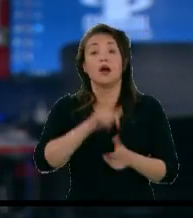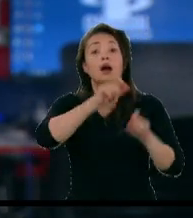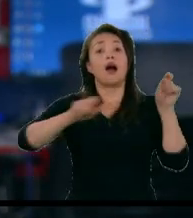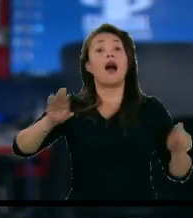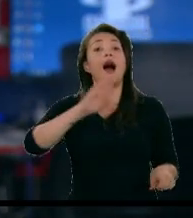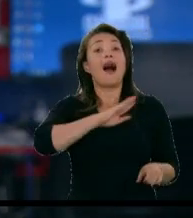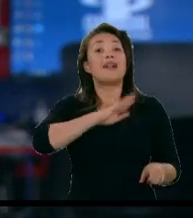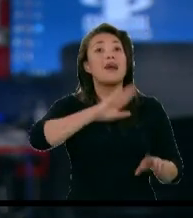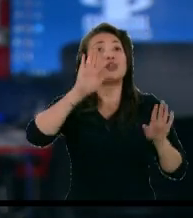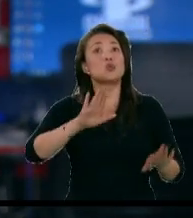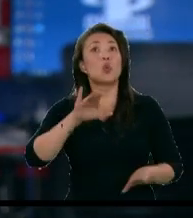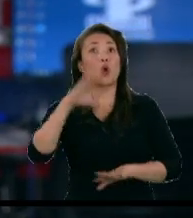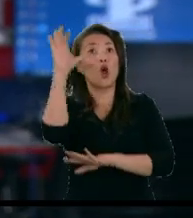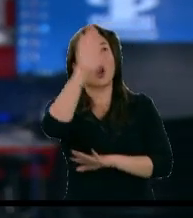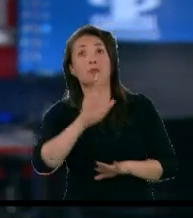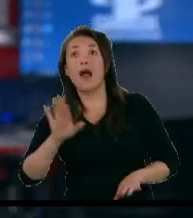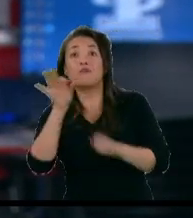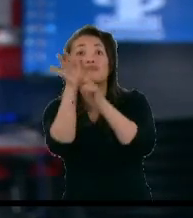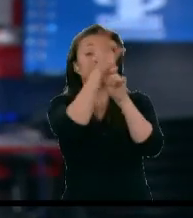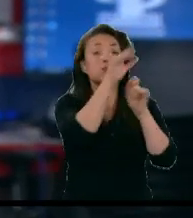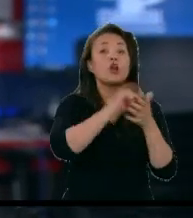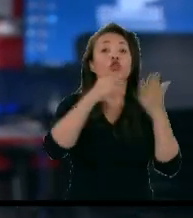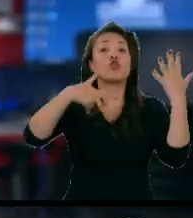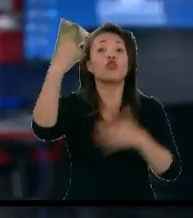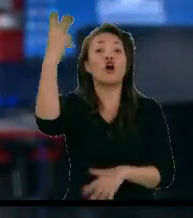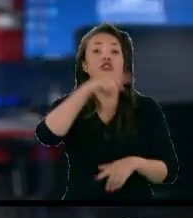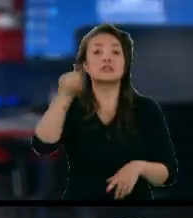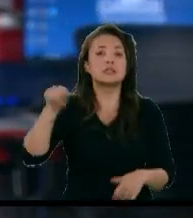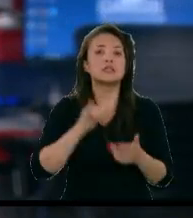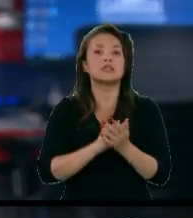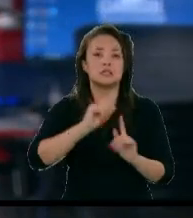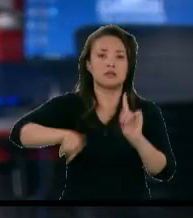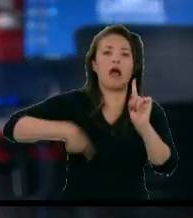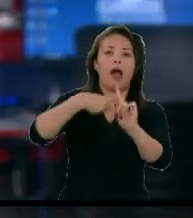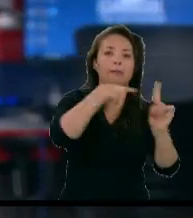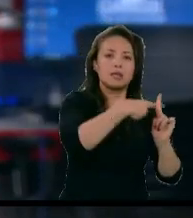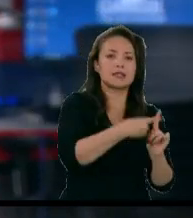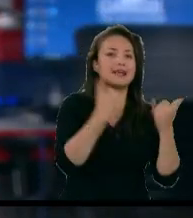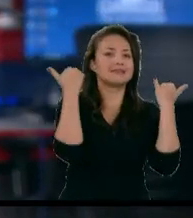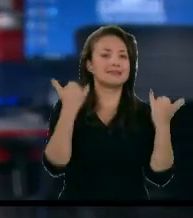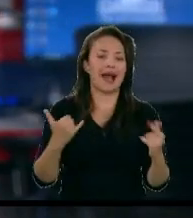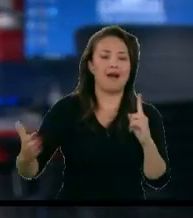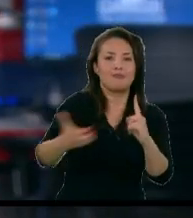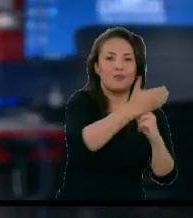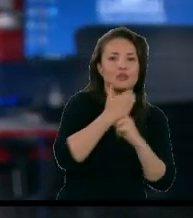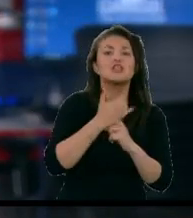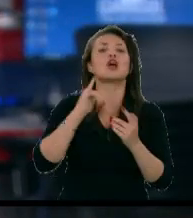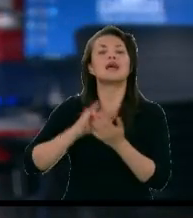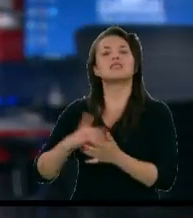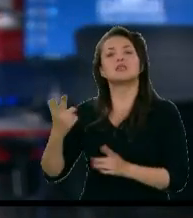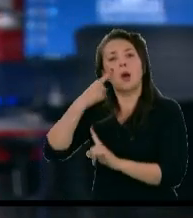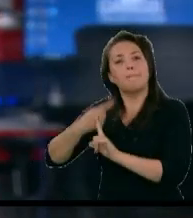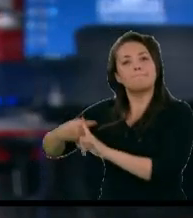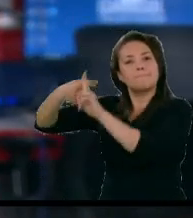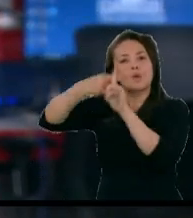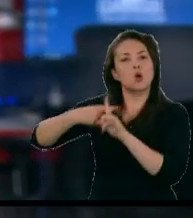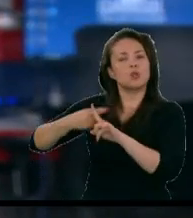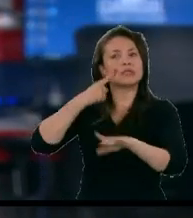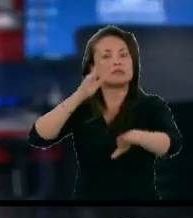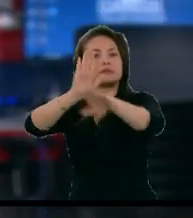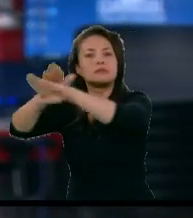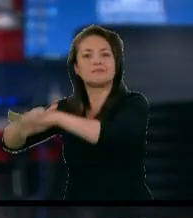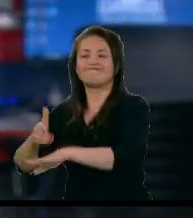país están amenazados y se les debe brindar protección inmediata. por esto que la Procuraduría General de la Nación hizo un llamado